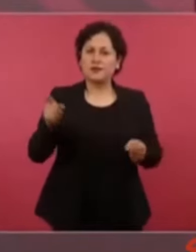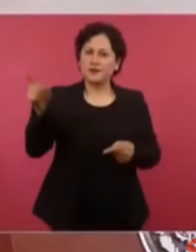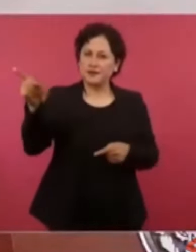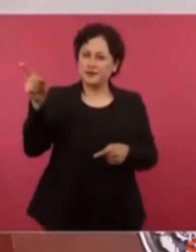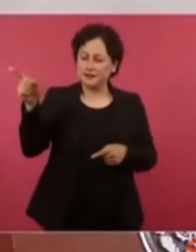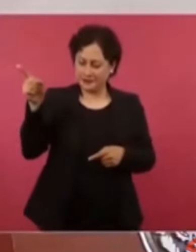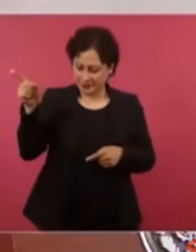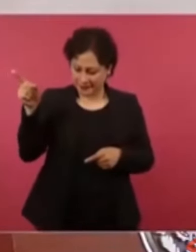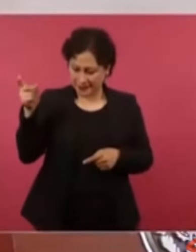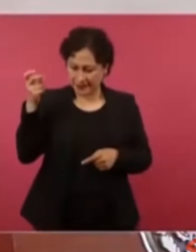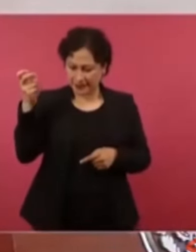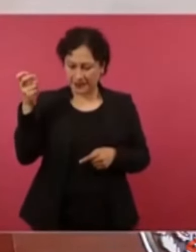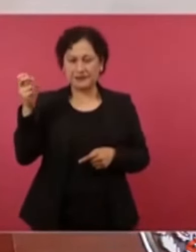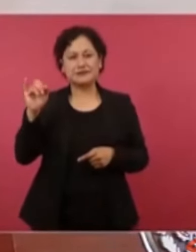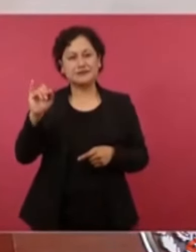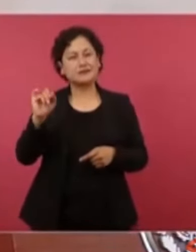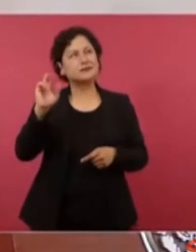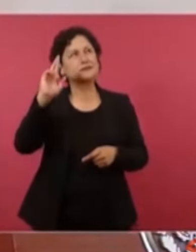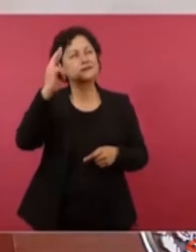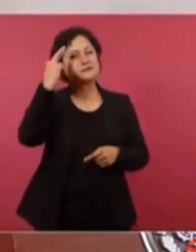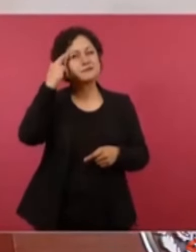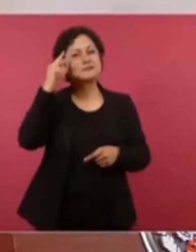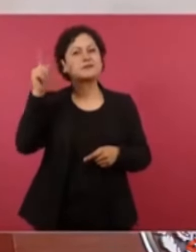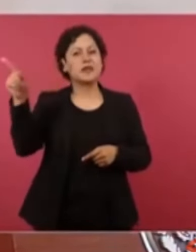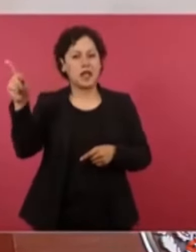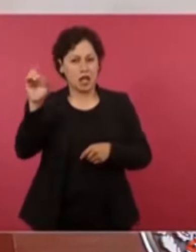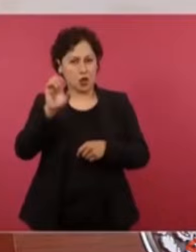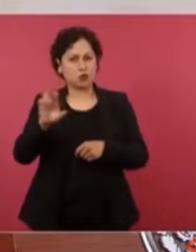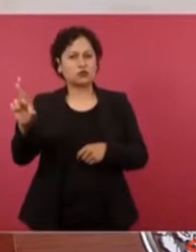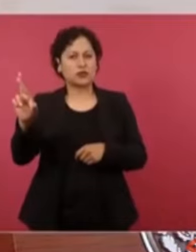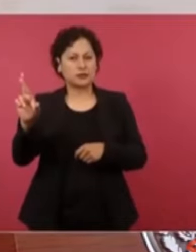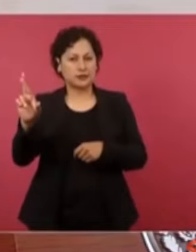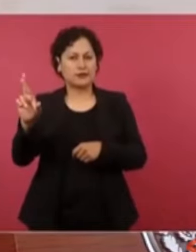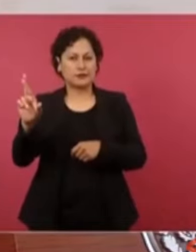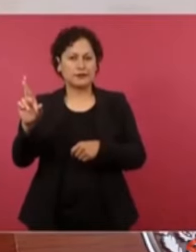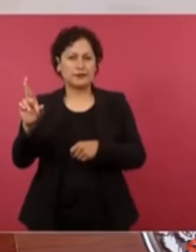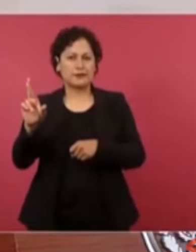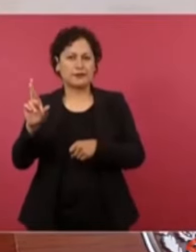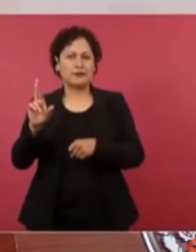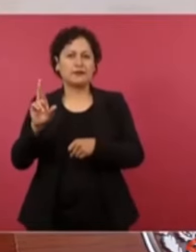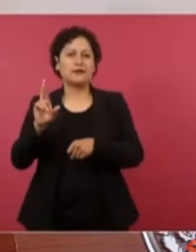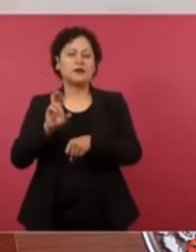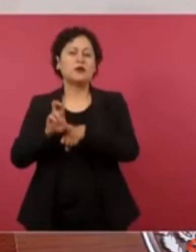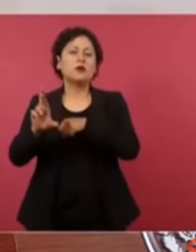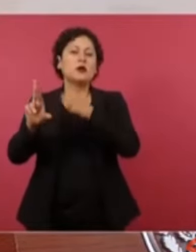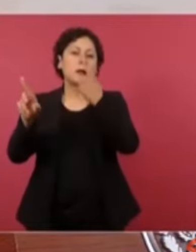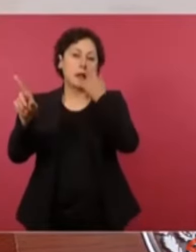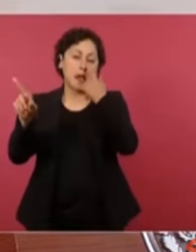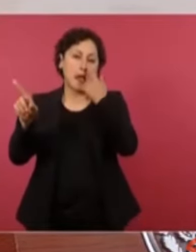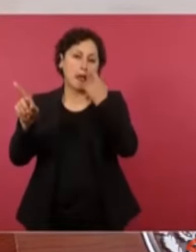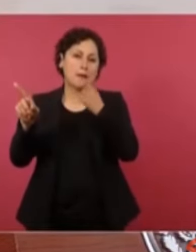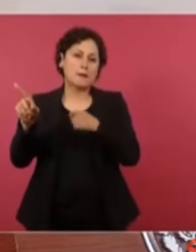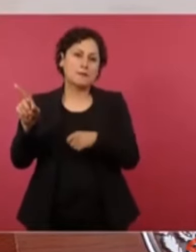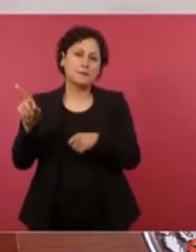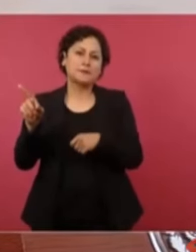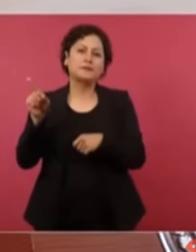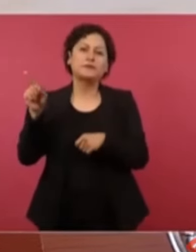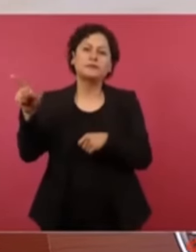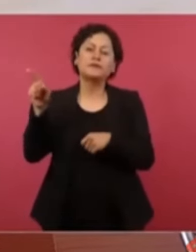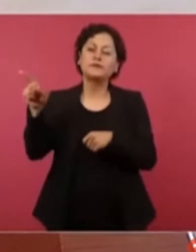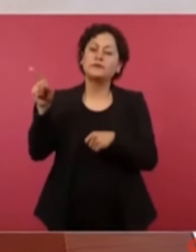internacional de Costa Rica, fue incluso hasta nominado para…